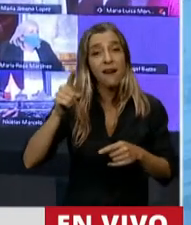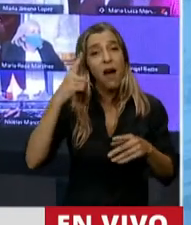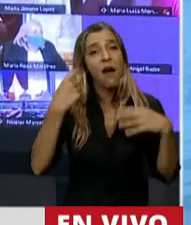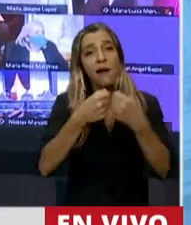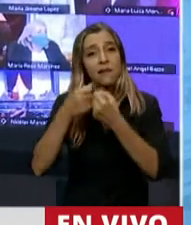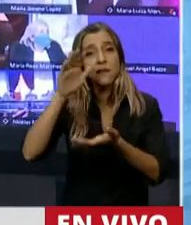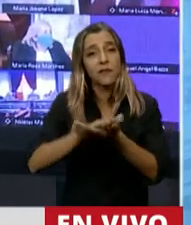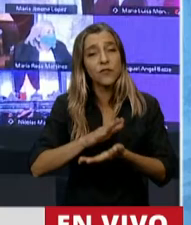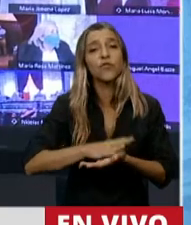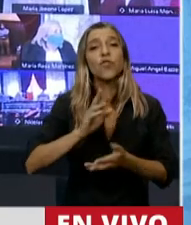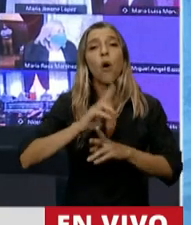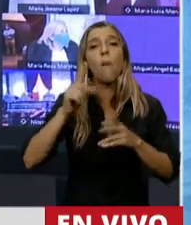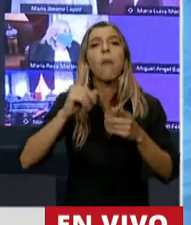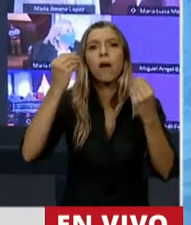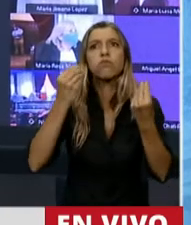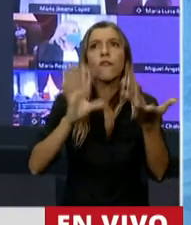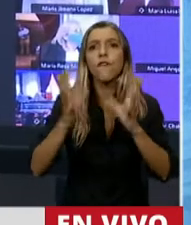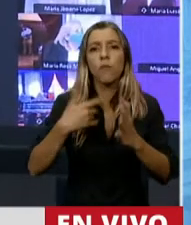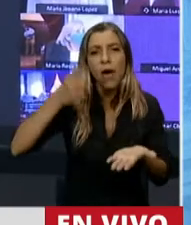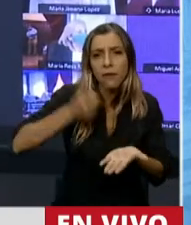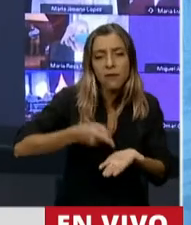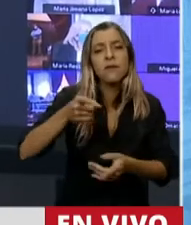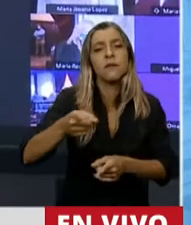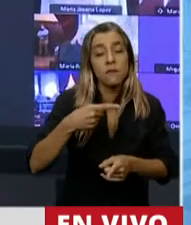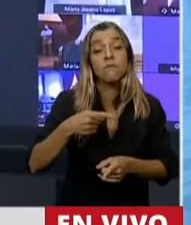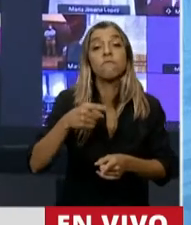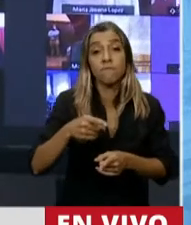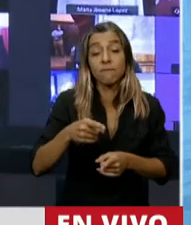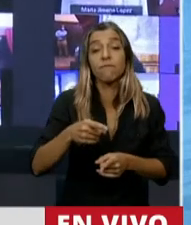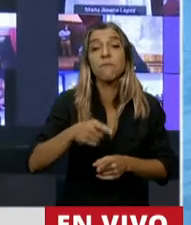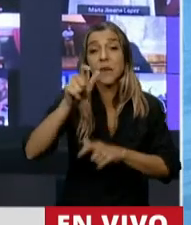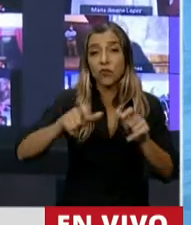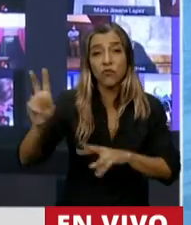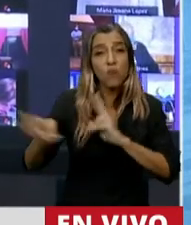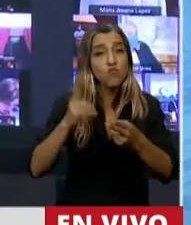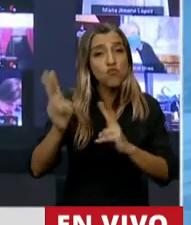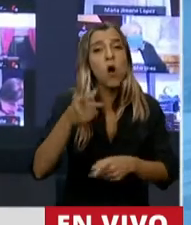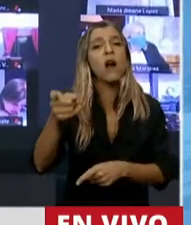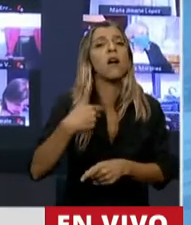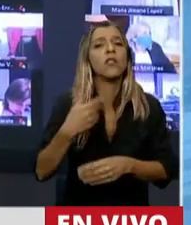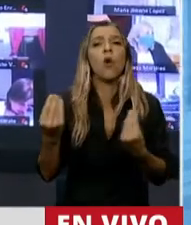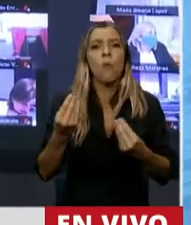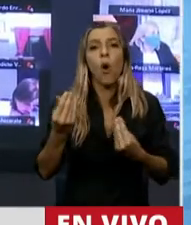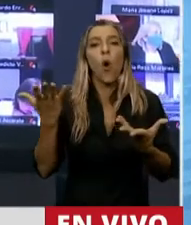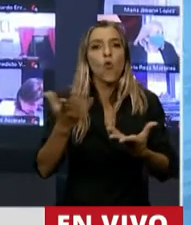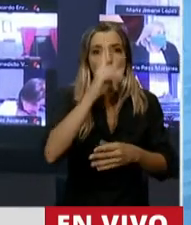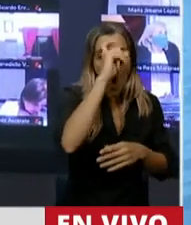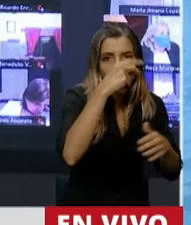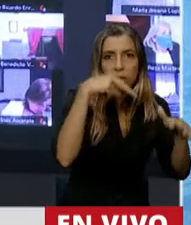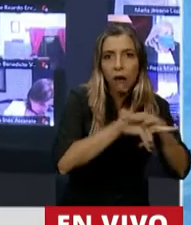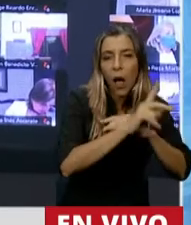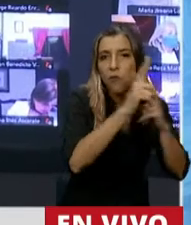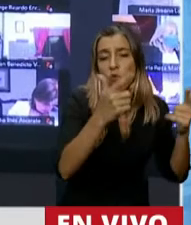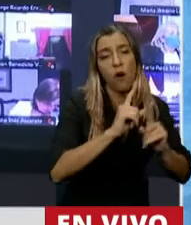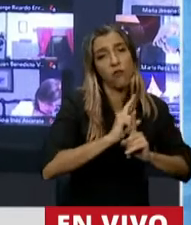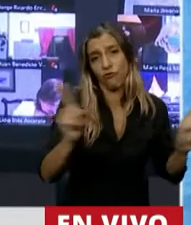tomaron a partir del 19 de marzo, ninguno de los muertos es porque le faltó cama de terapia intensiva, porque